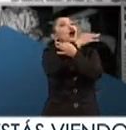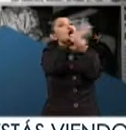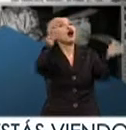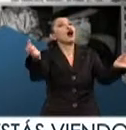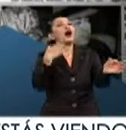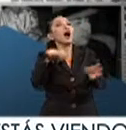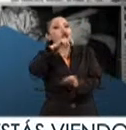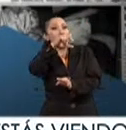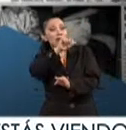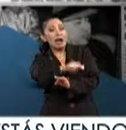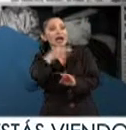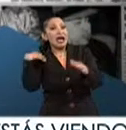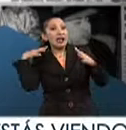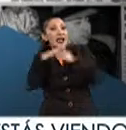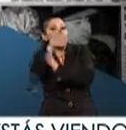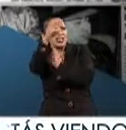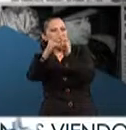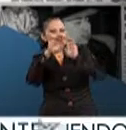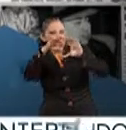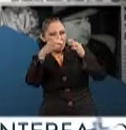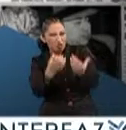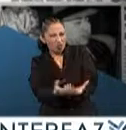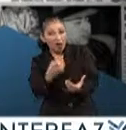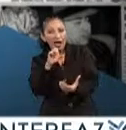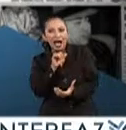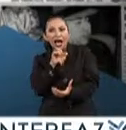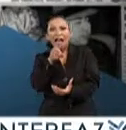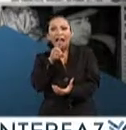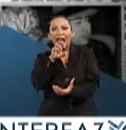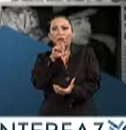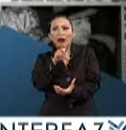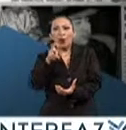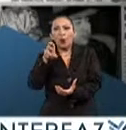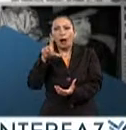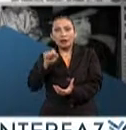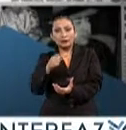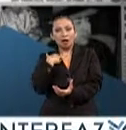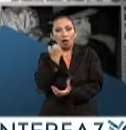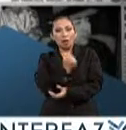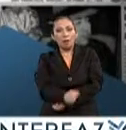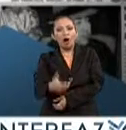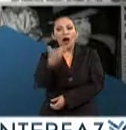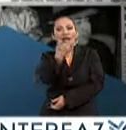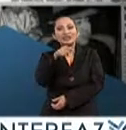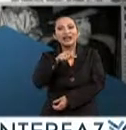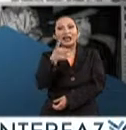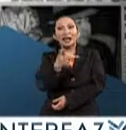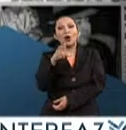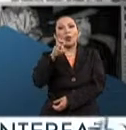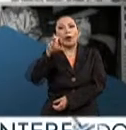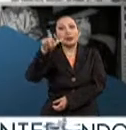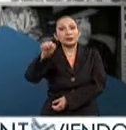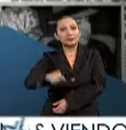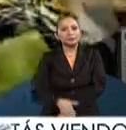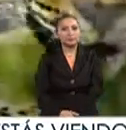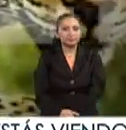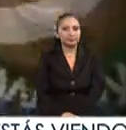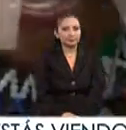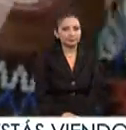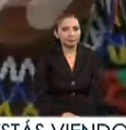radio la novela La Guerra de los Mundos de Herbert George Welles mejor conocido como H.G. Wells